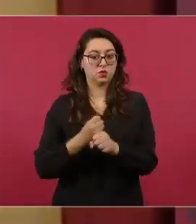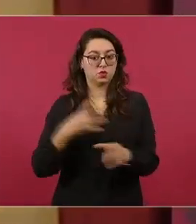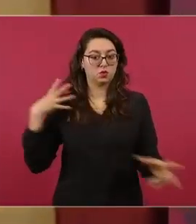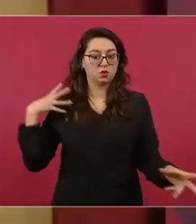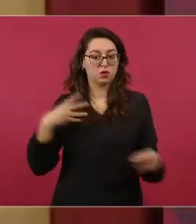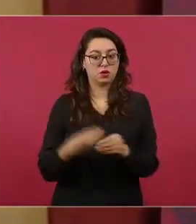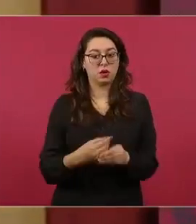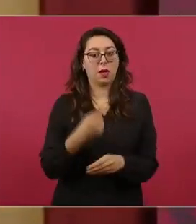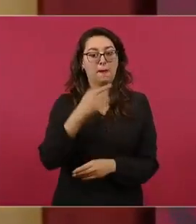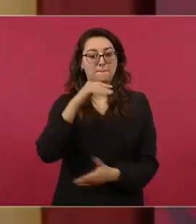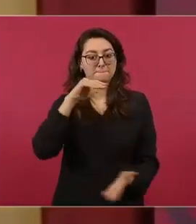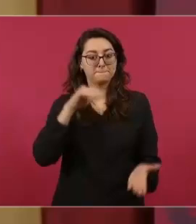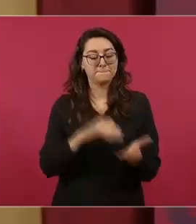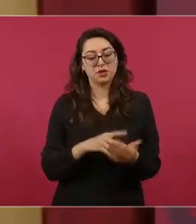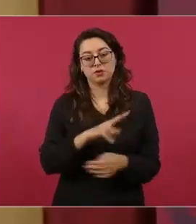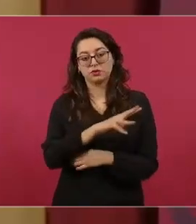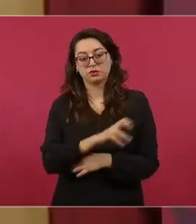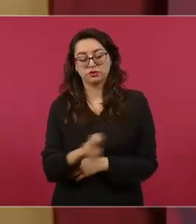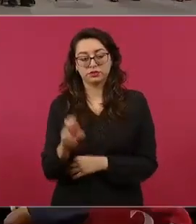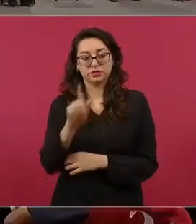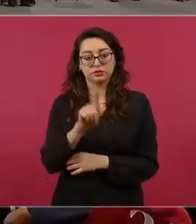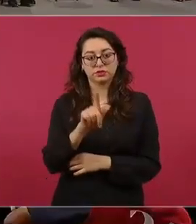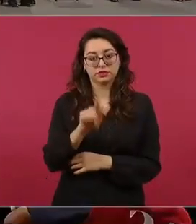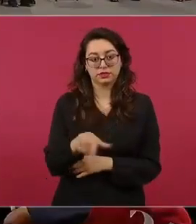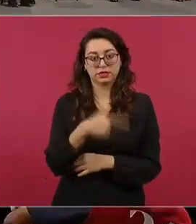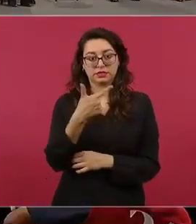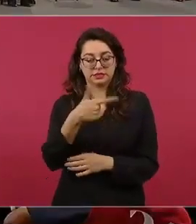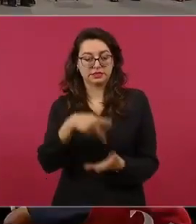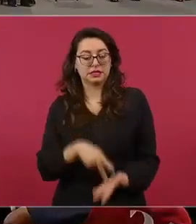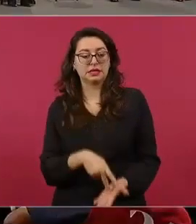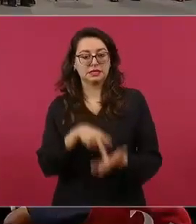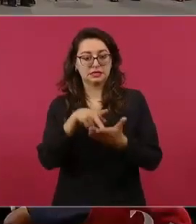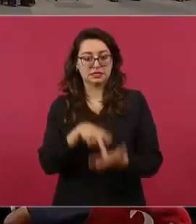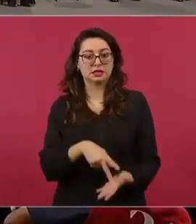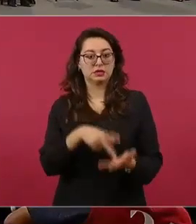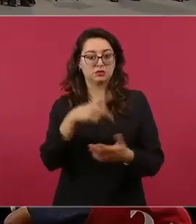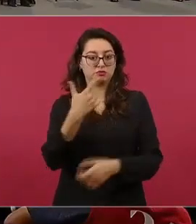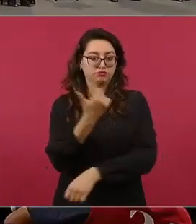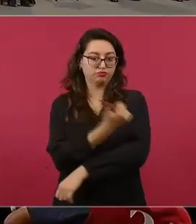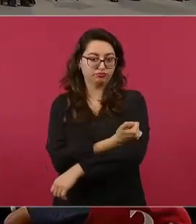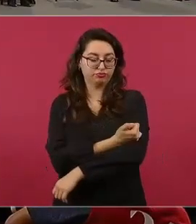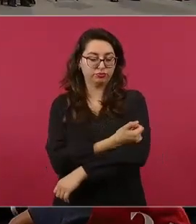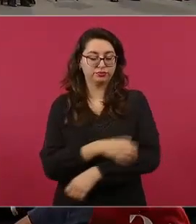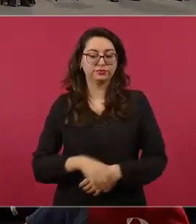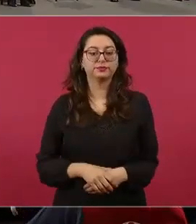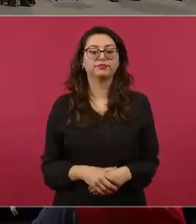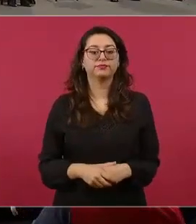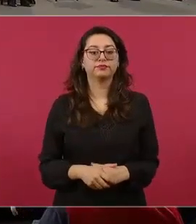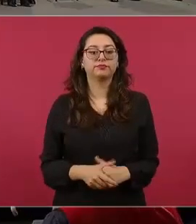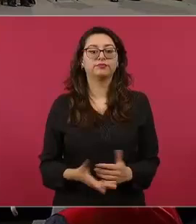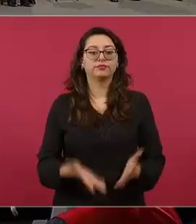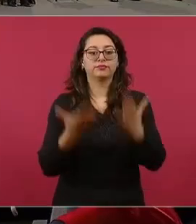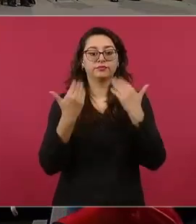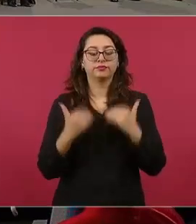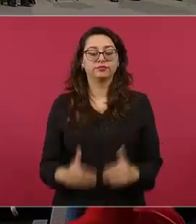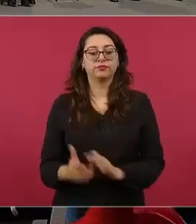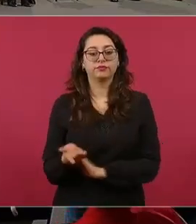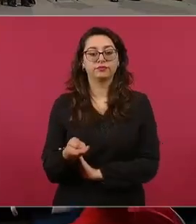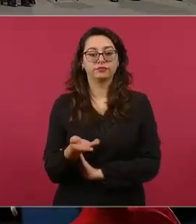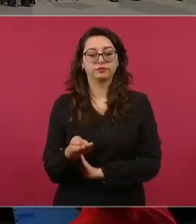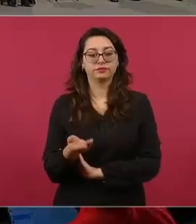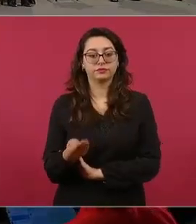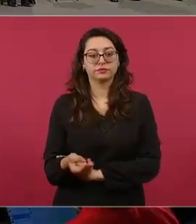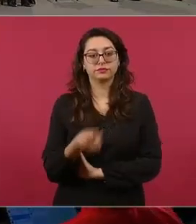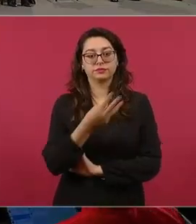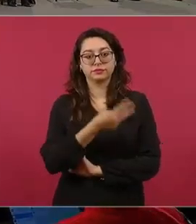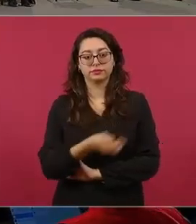La Secretaría de la Defensa Nacional informó durante la conferencia matutina del presidente López Obrador que los decomisos de fentanilo aumentaron de abril a mayo